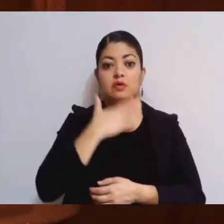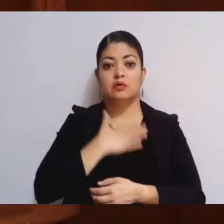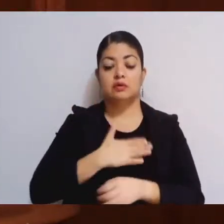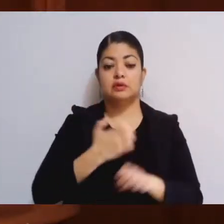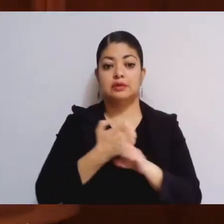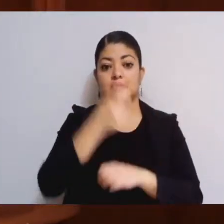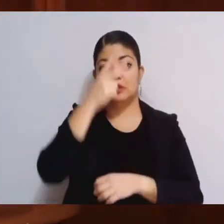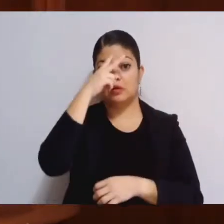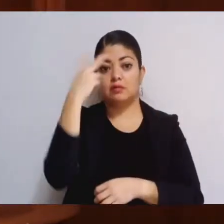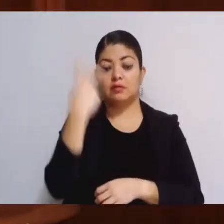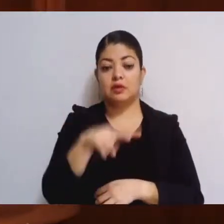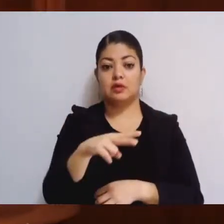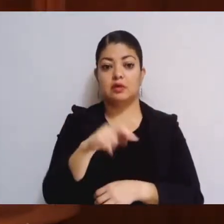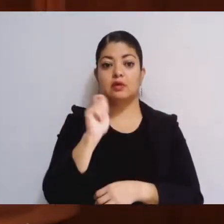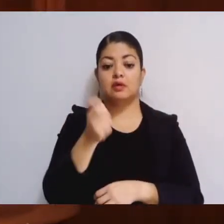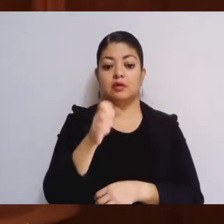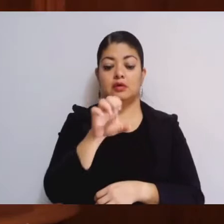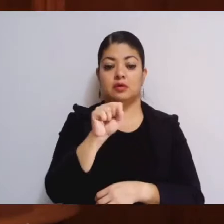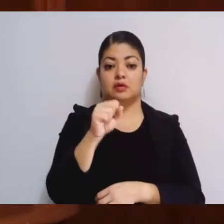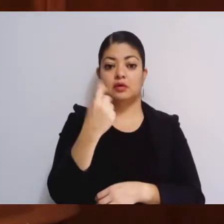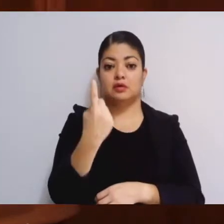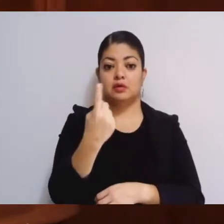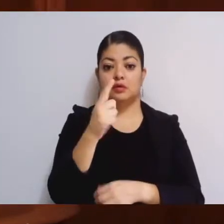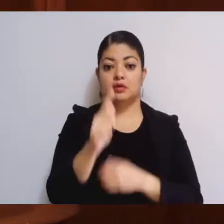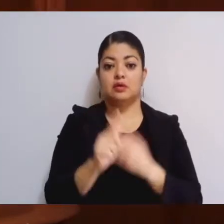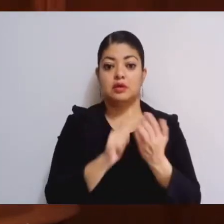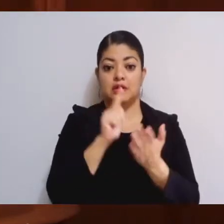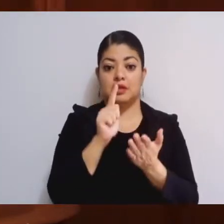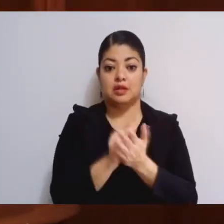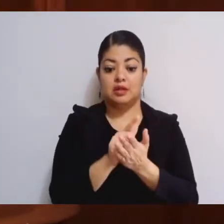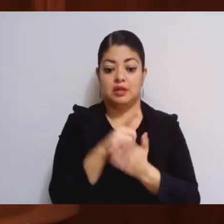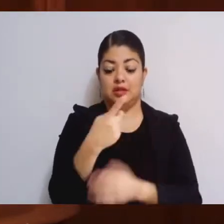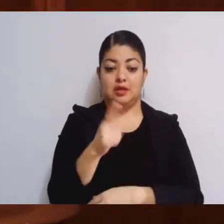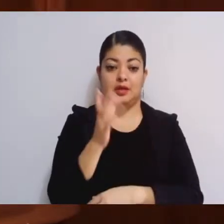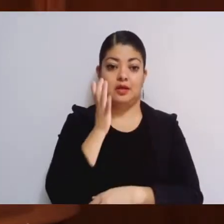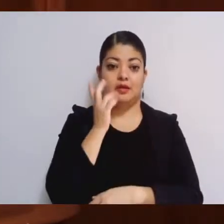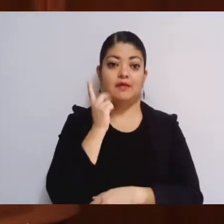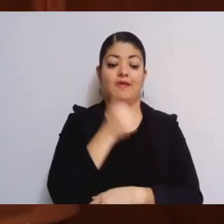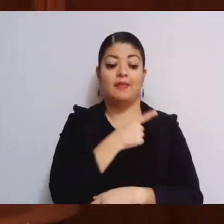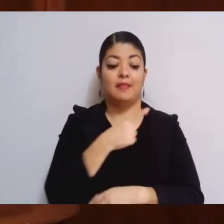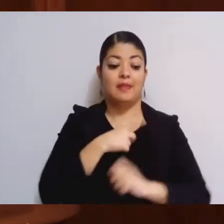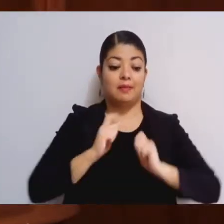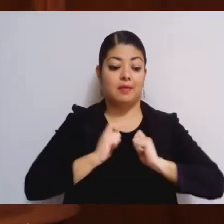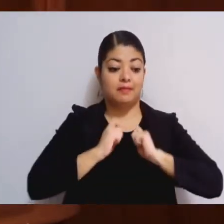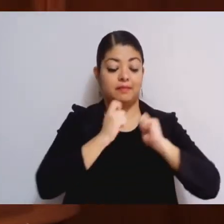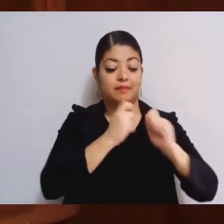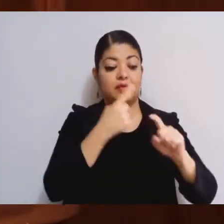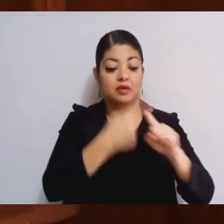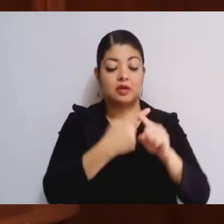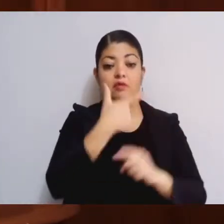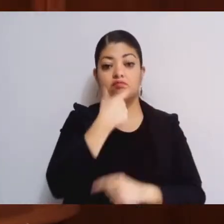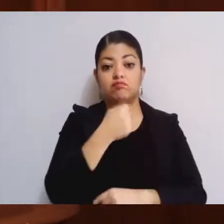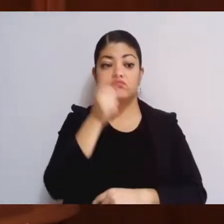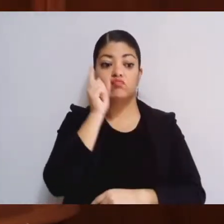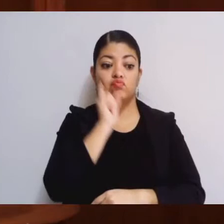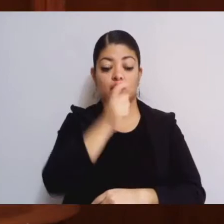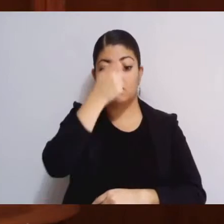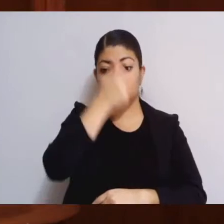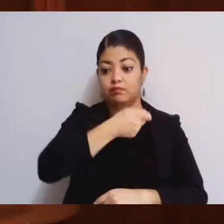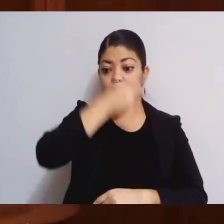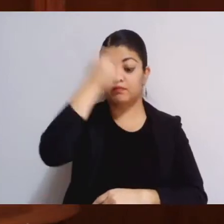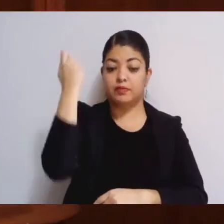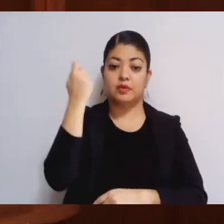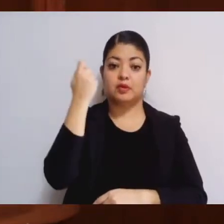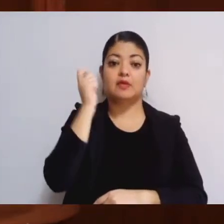de México de la 61ª legislatura, debe designar a la o el Fiscal General de Justicia del